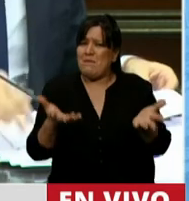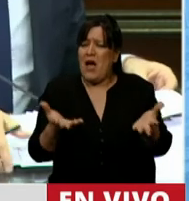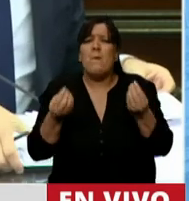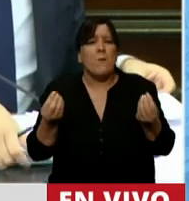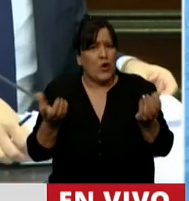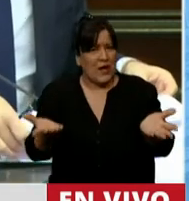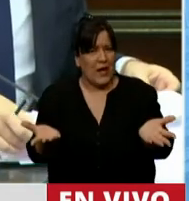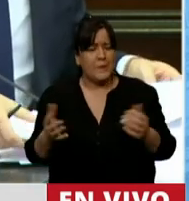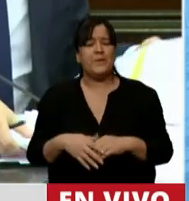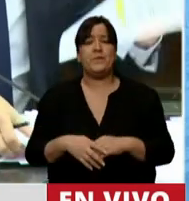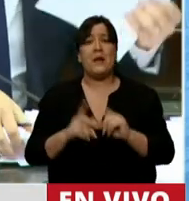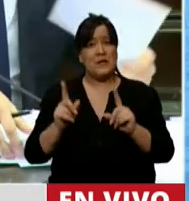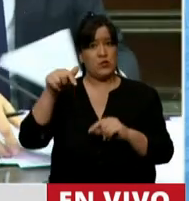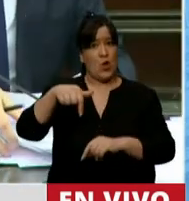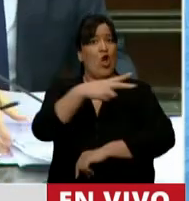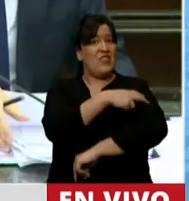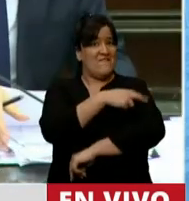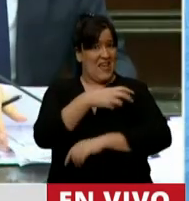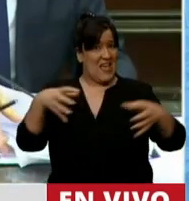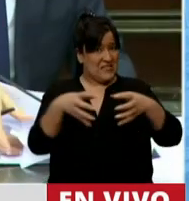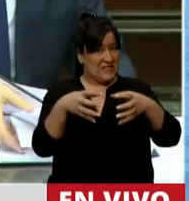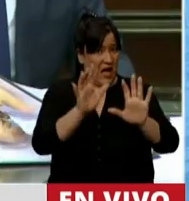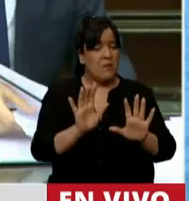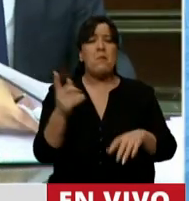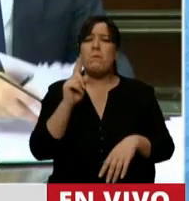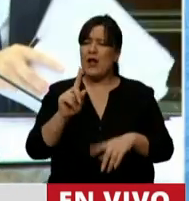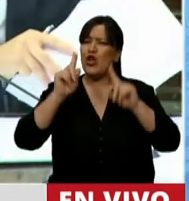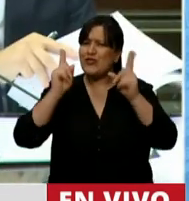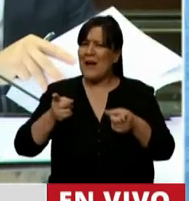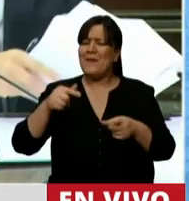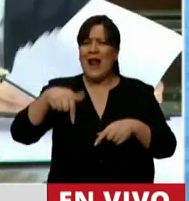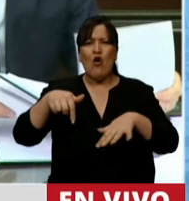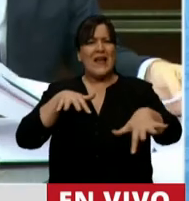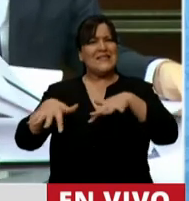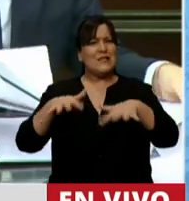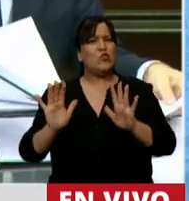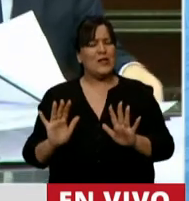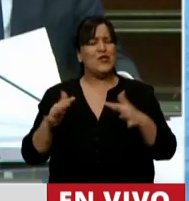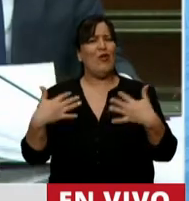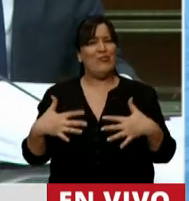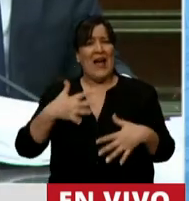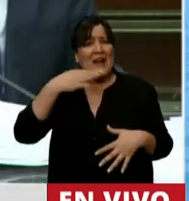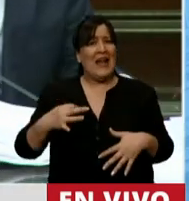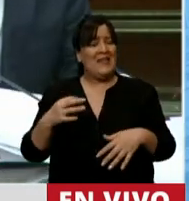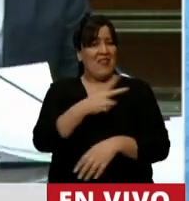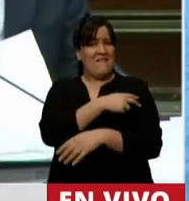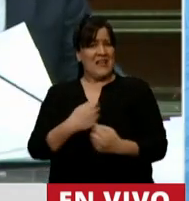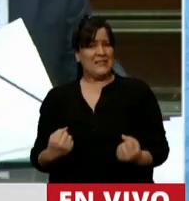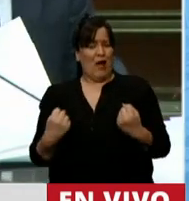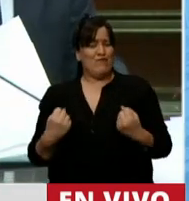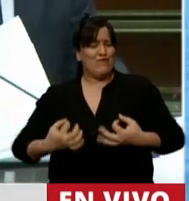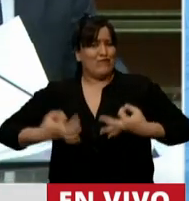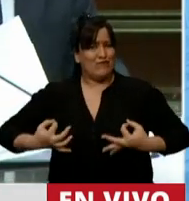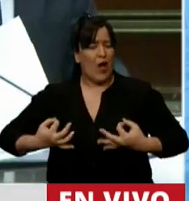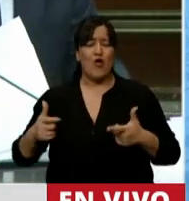así como está nuestra defensa, en realidad estamos en una situación de literal indefensión. Quiero